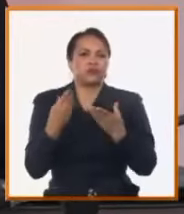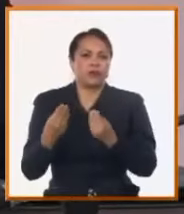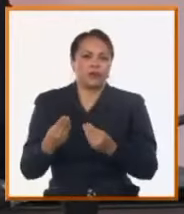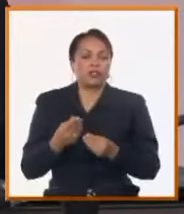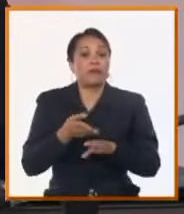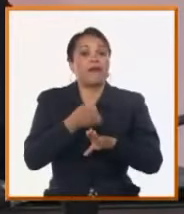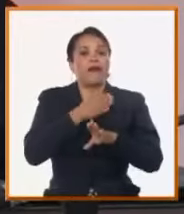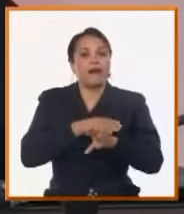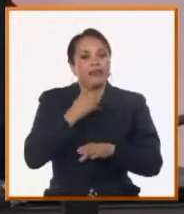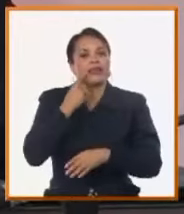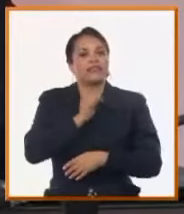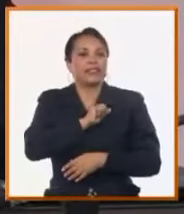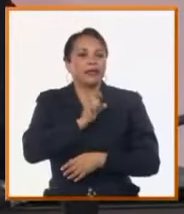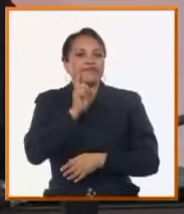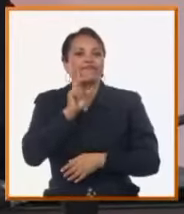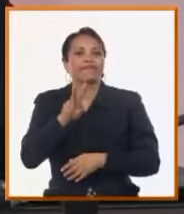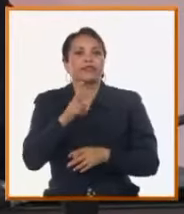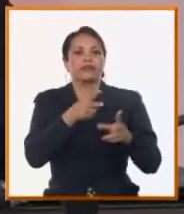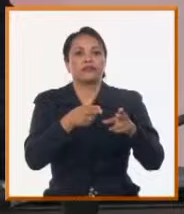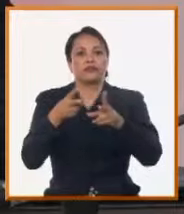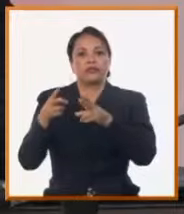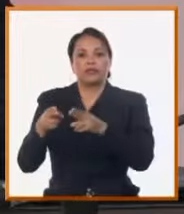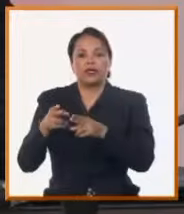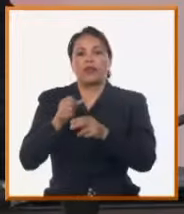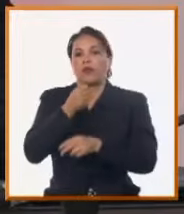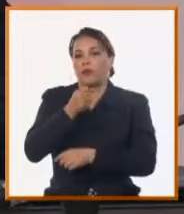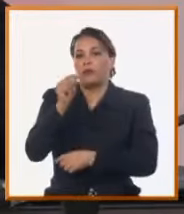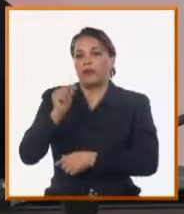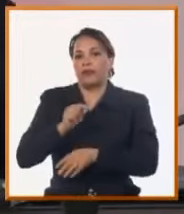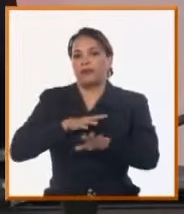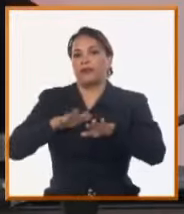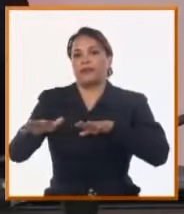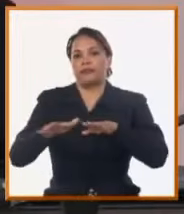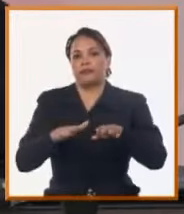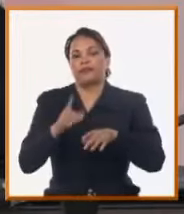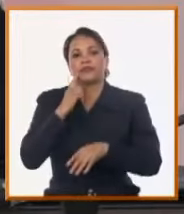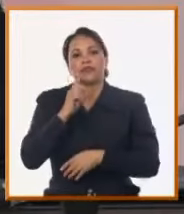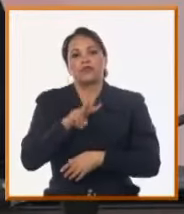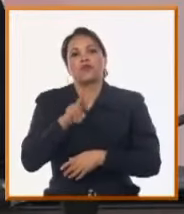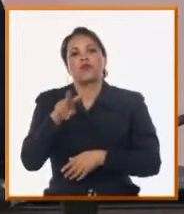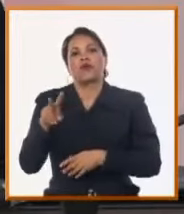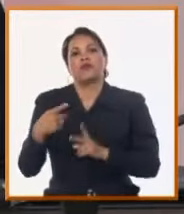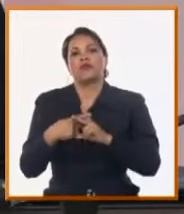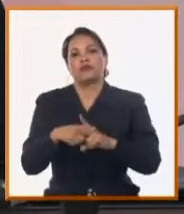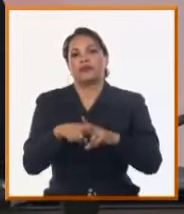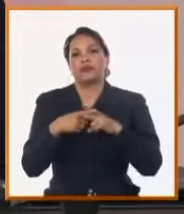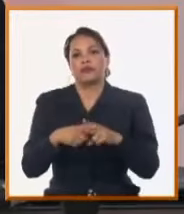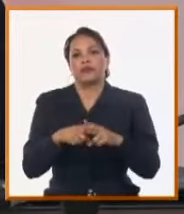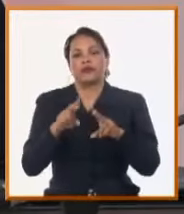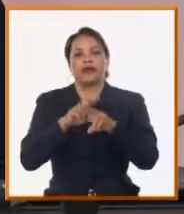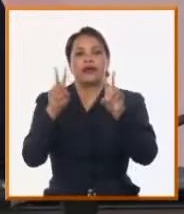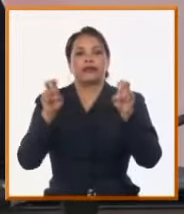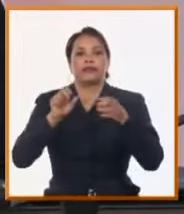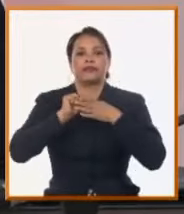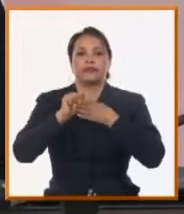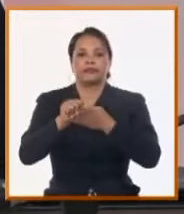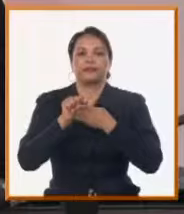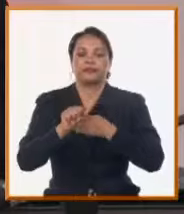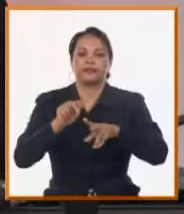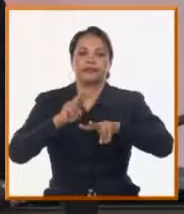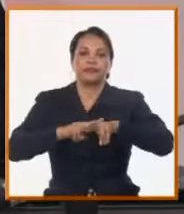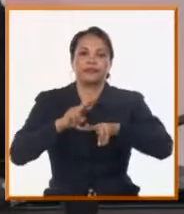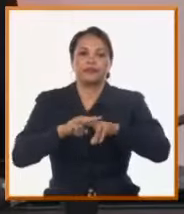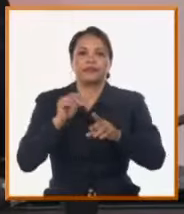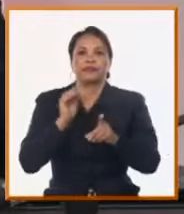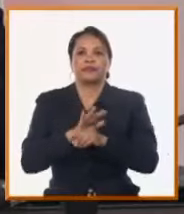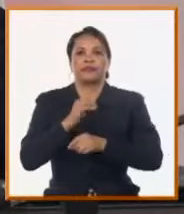ver un trabajo que nuestros compañeros han preparado sobre soluciones que también se le dan al tema de los servicios en la capital a